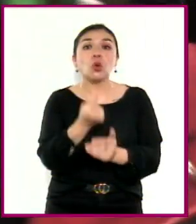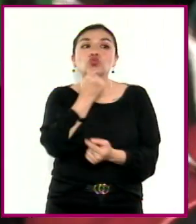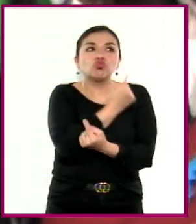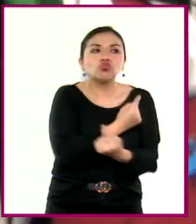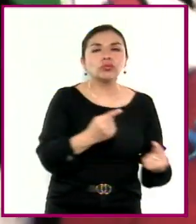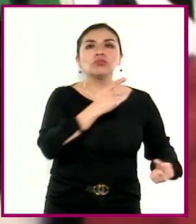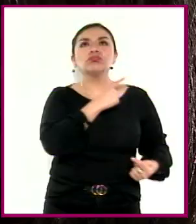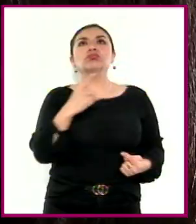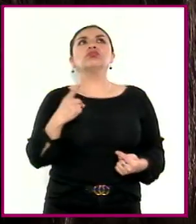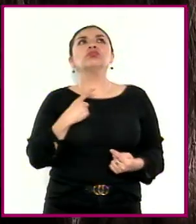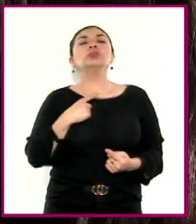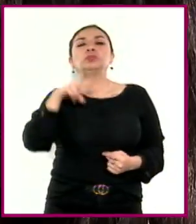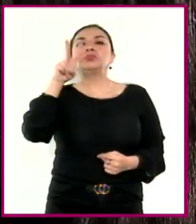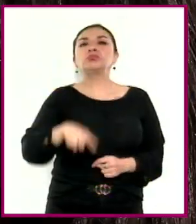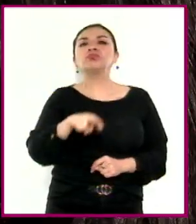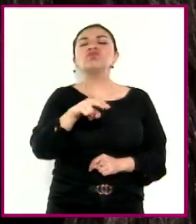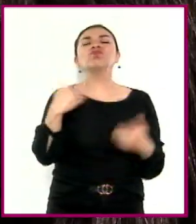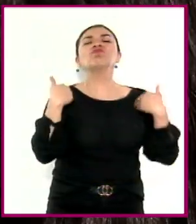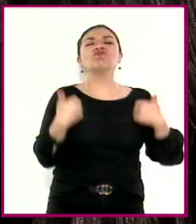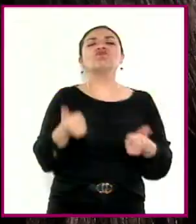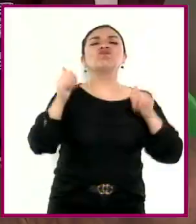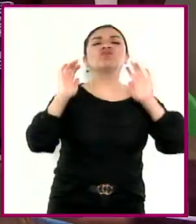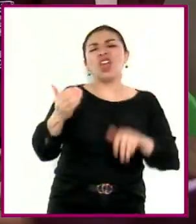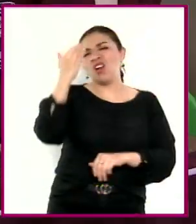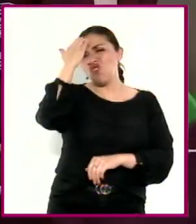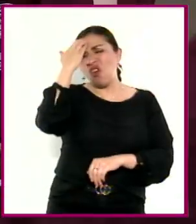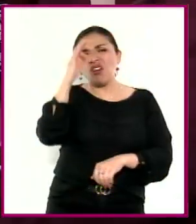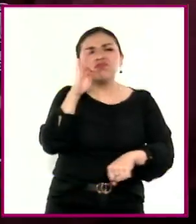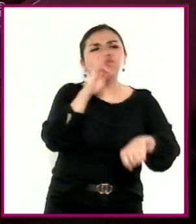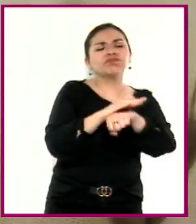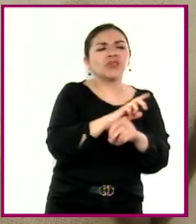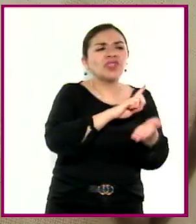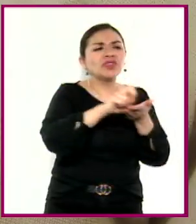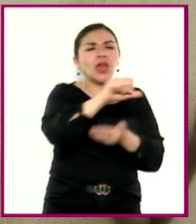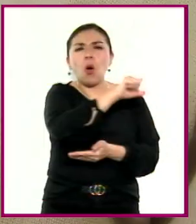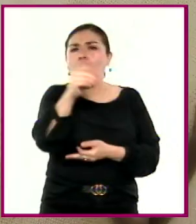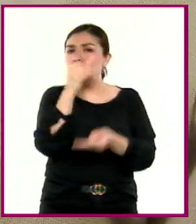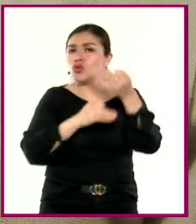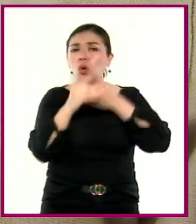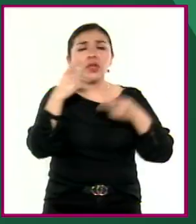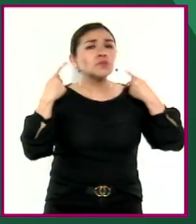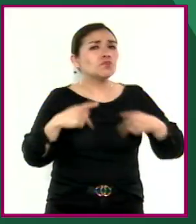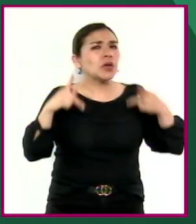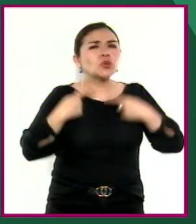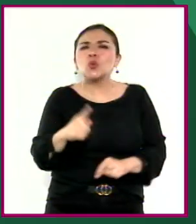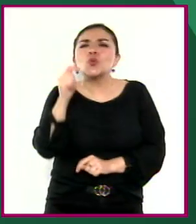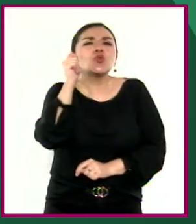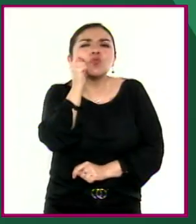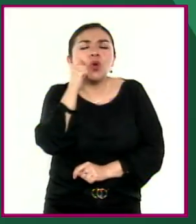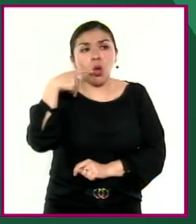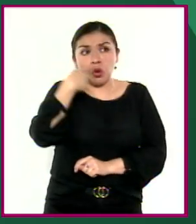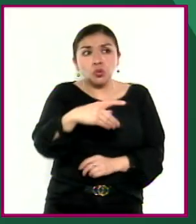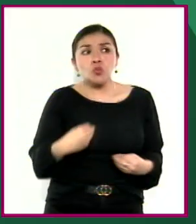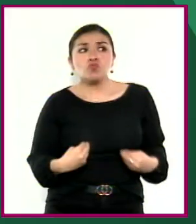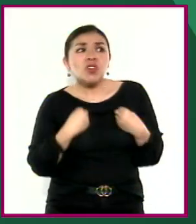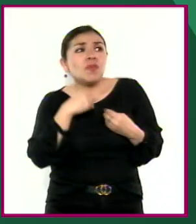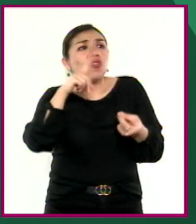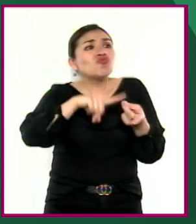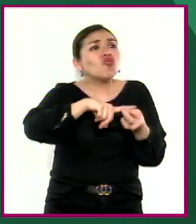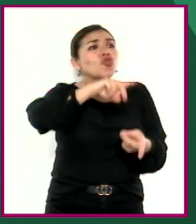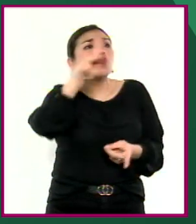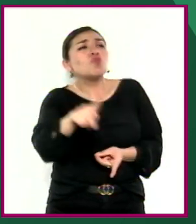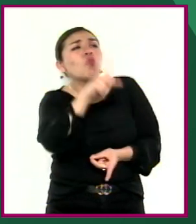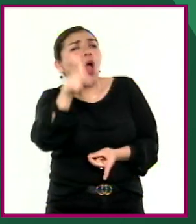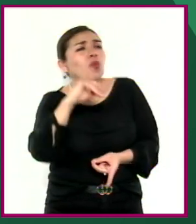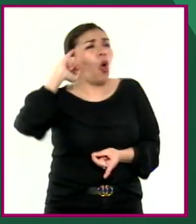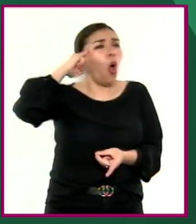Niñas y niños deberán ser capaces de reconocer y defender los derechos de todas las personas, independientemente de su origen étnico